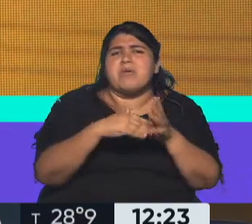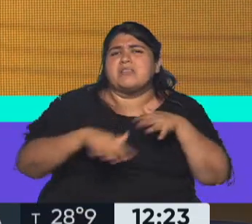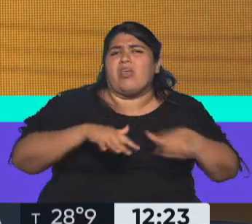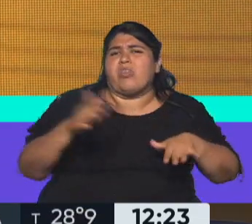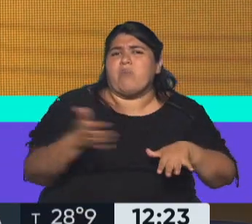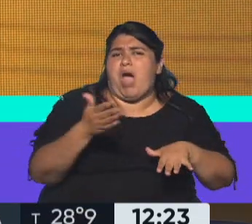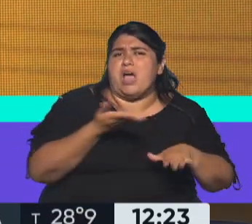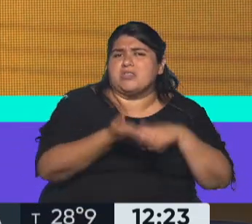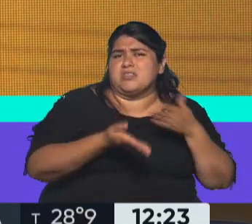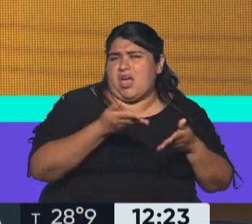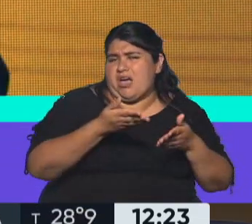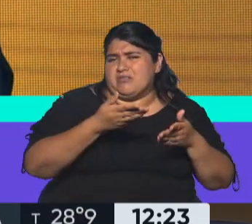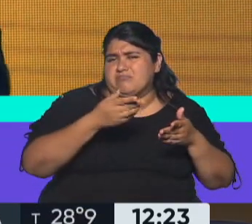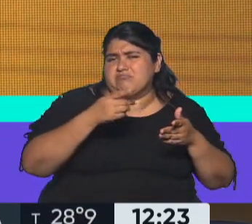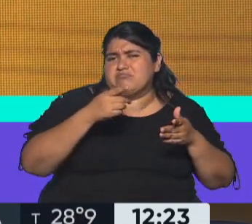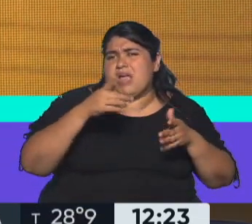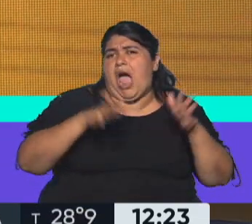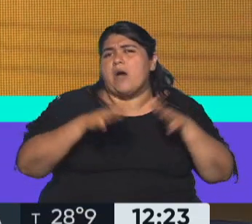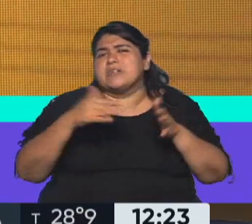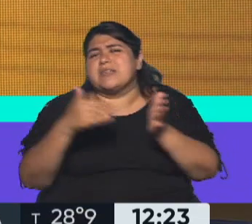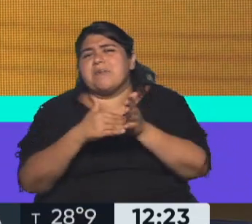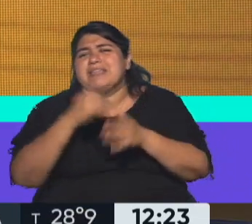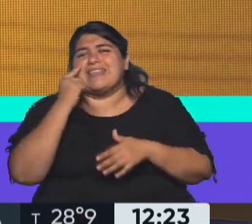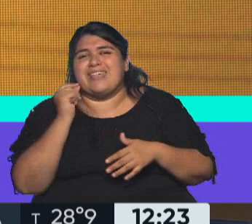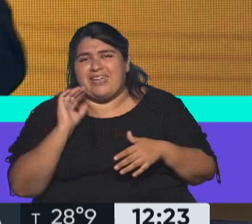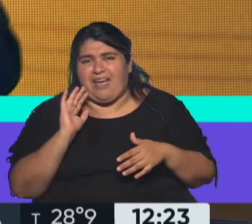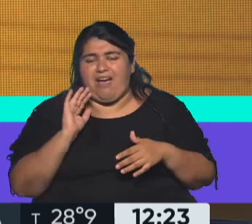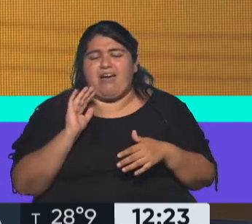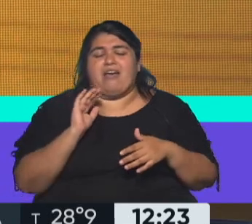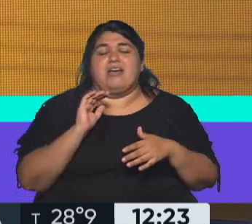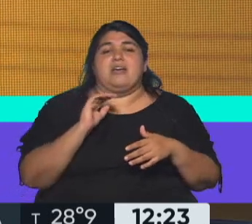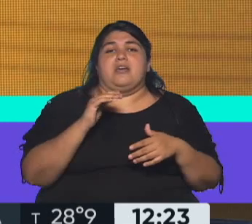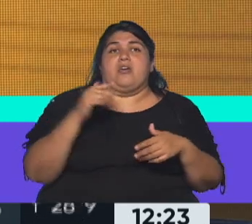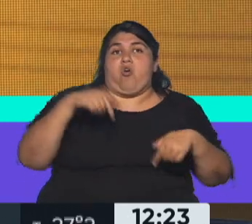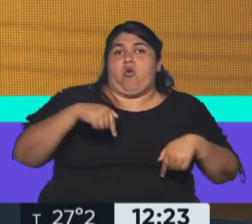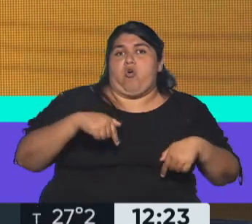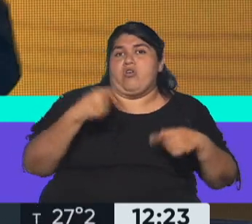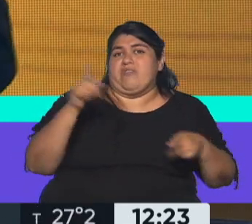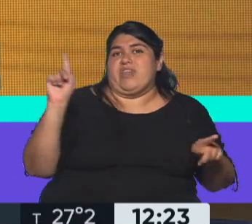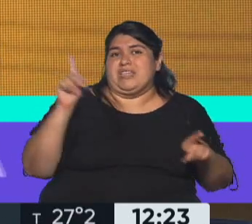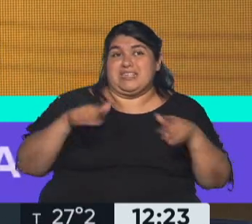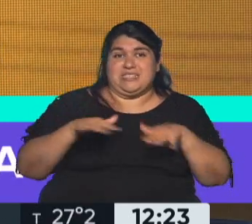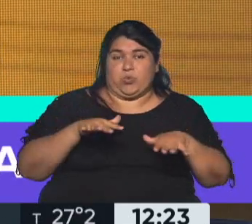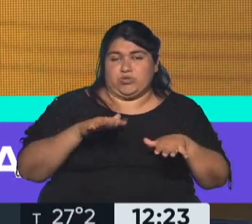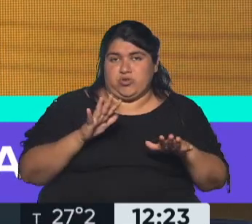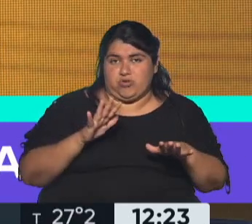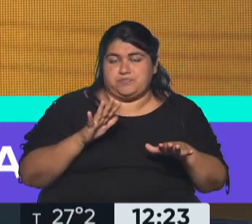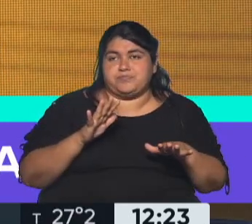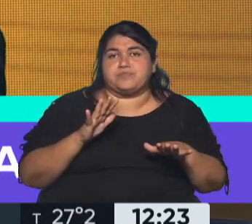en días pico y en días no pico. Entonces eso es una situación diferente. Hoy será una situación en un sentido